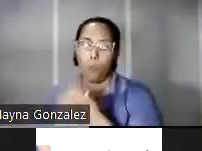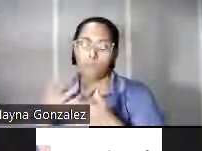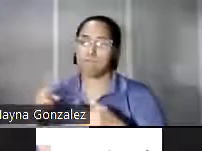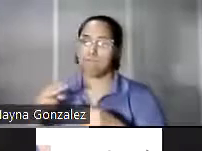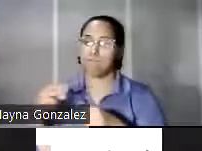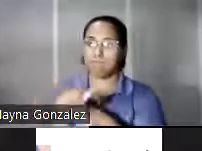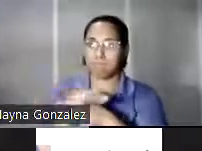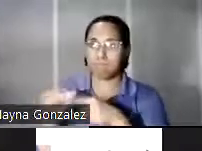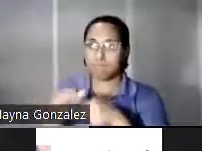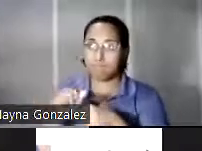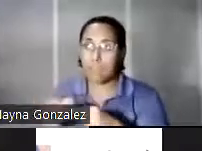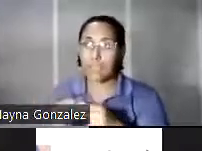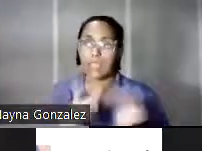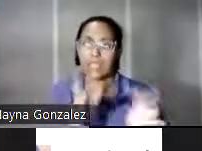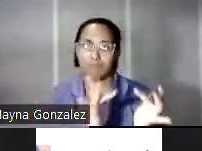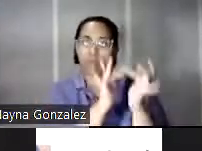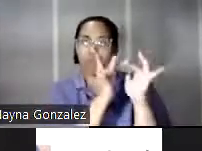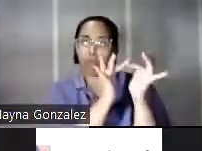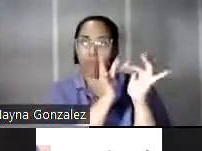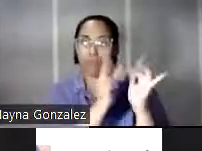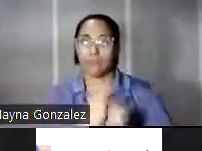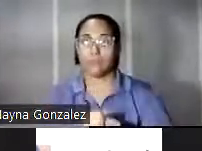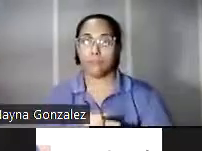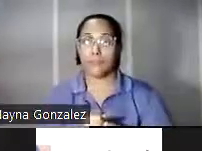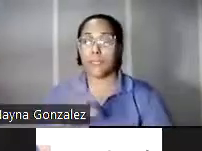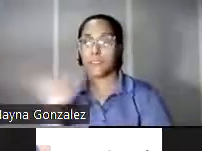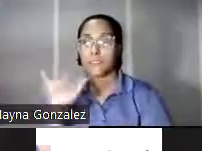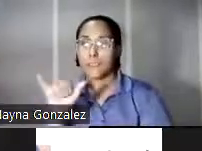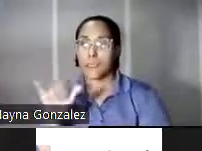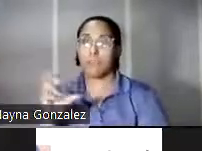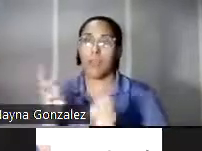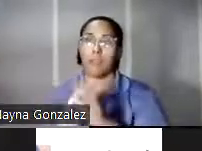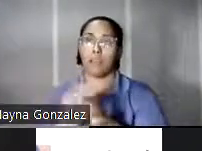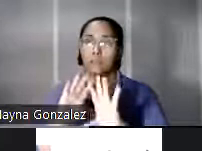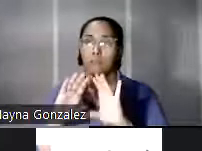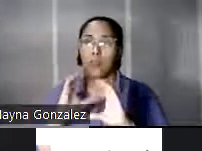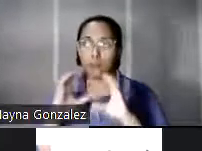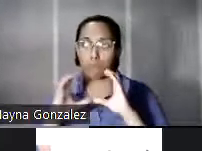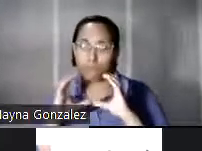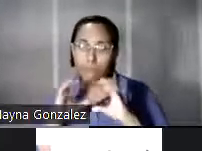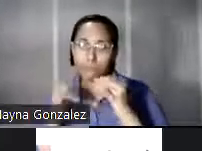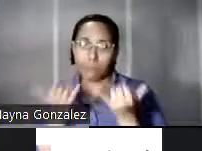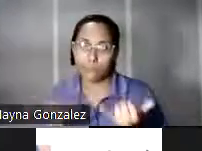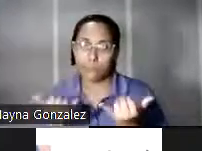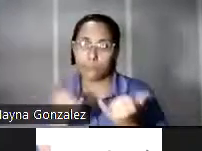consumo de medios y a las lógicas del ecosistema de la comunicación contemporánea.